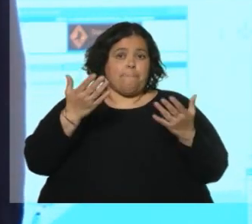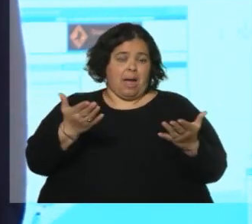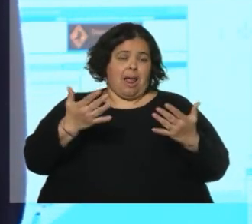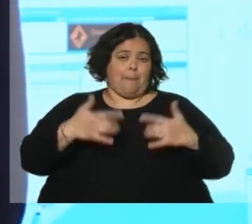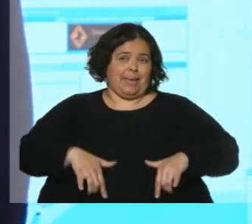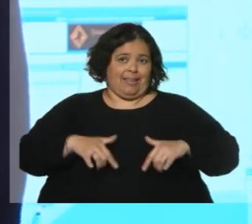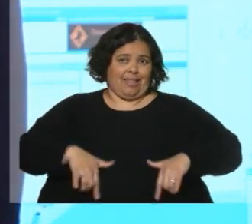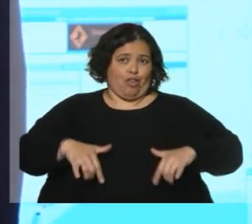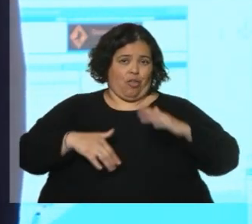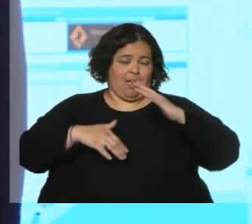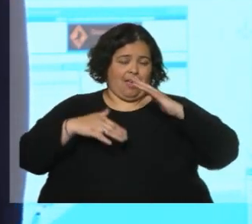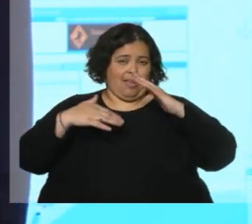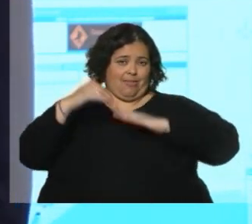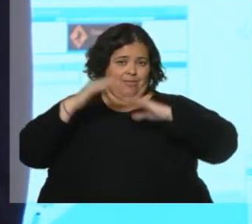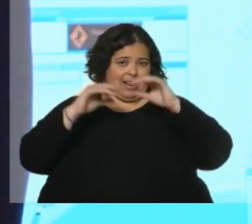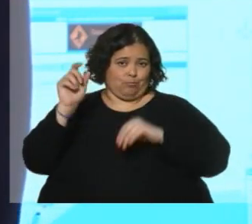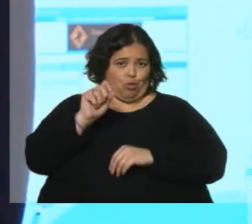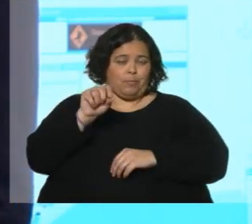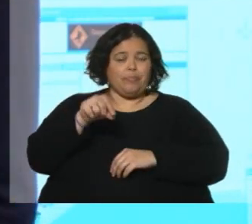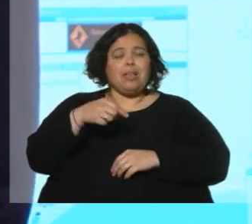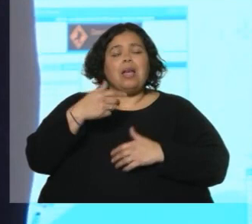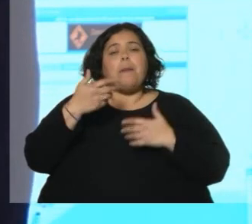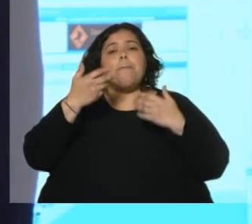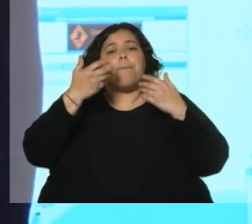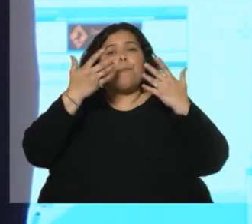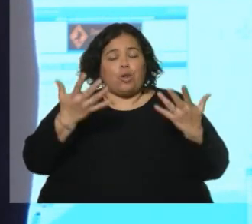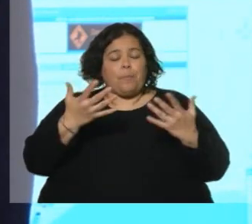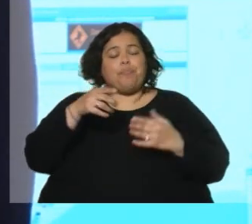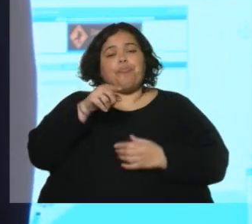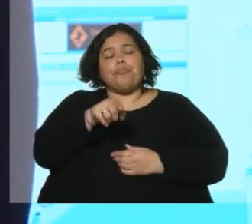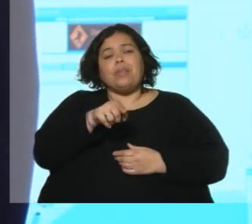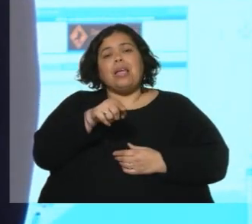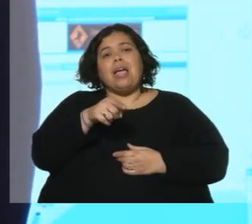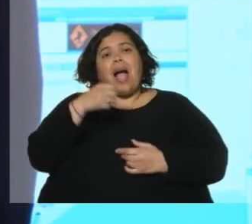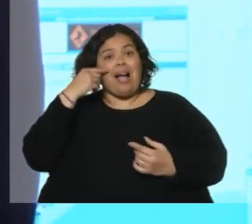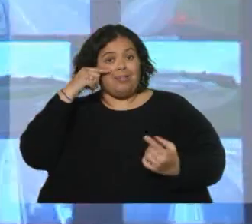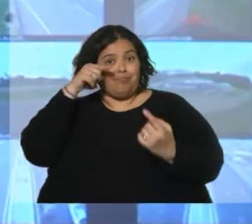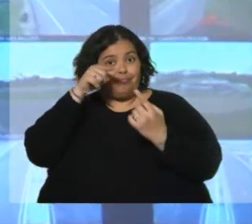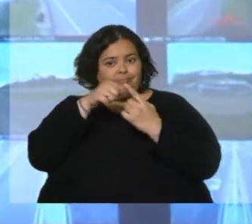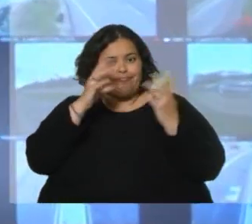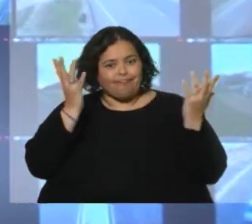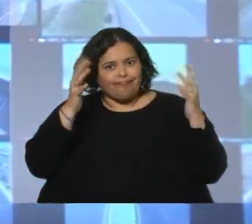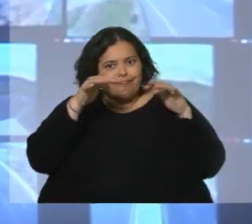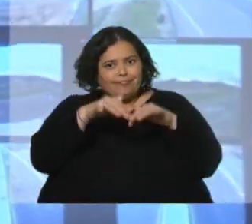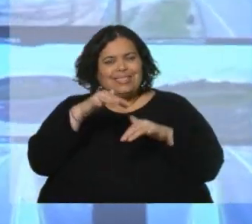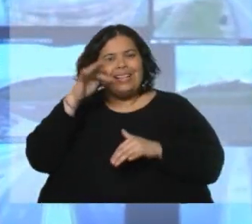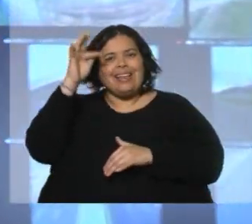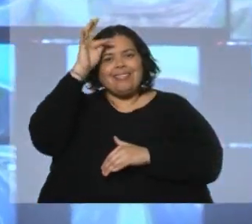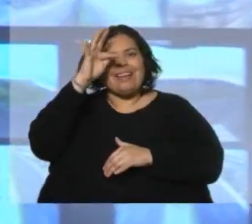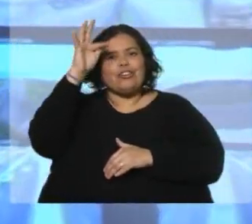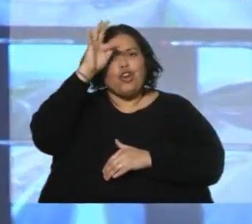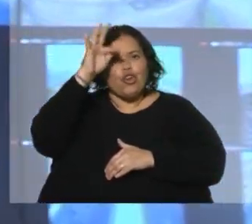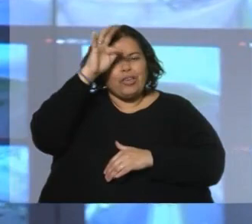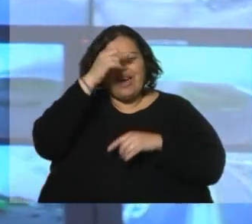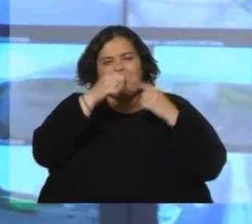hacemos es que hemos logrado unificar un montón de herramientas tecnológicas para una